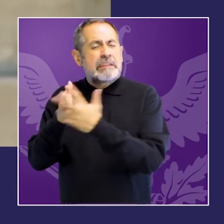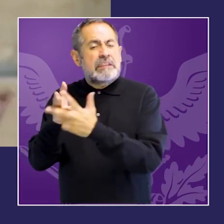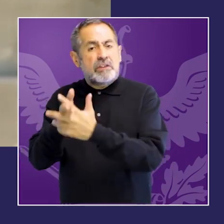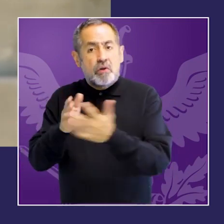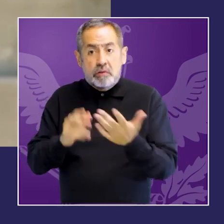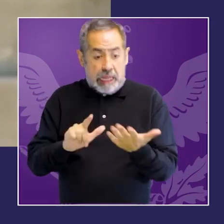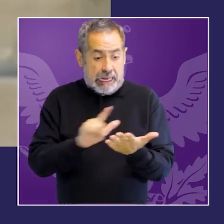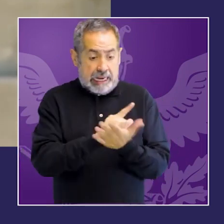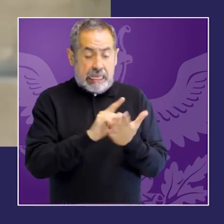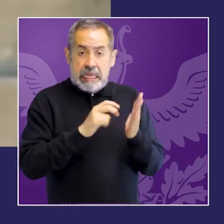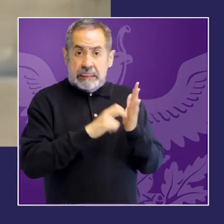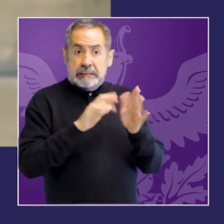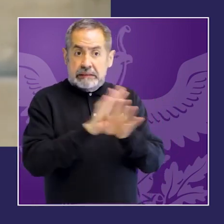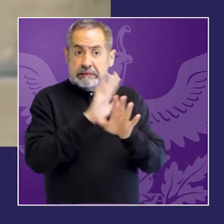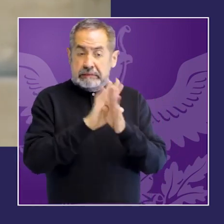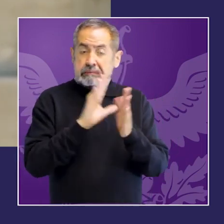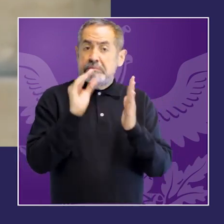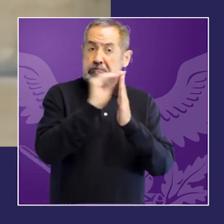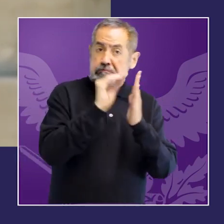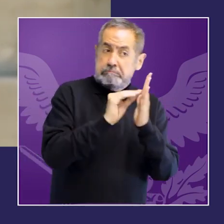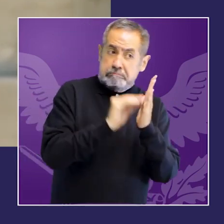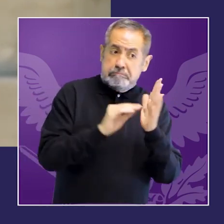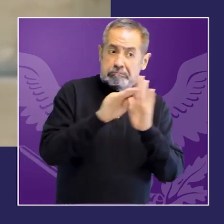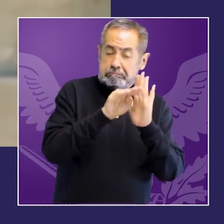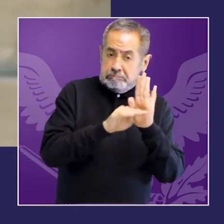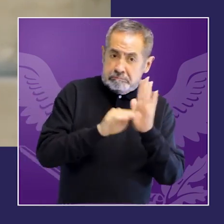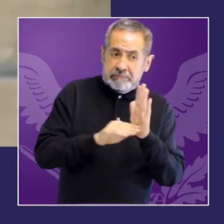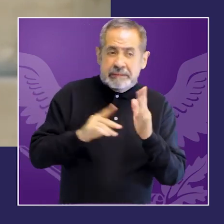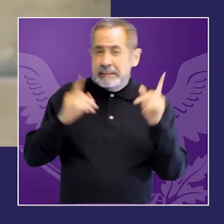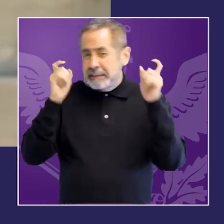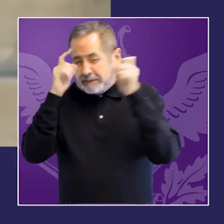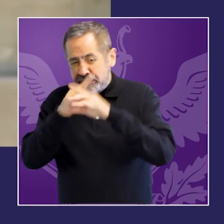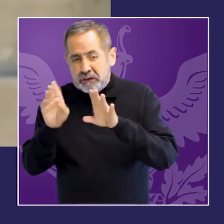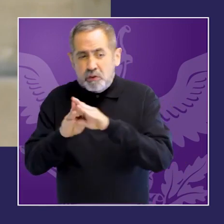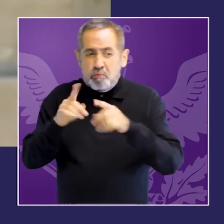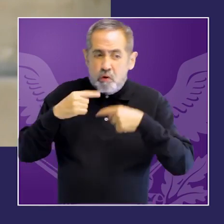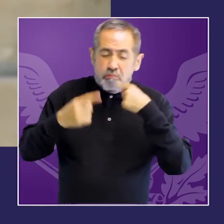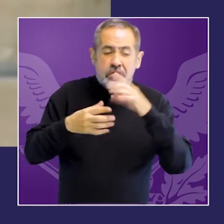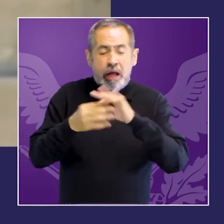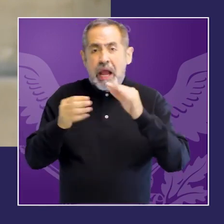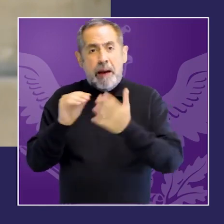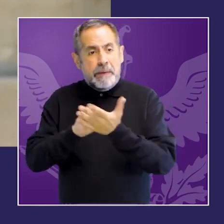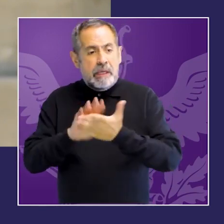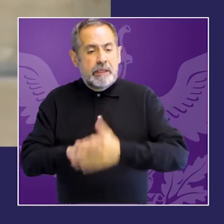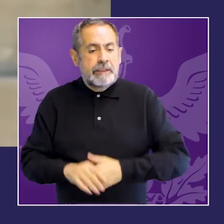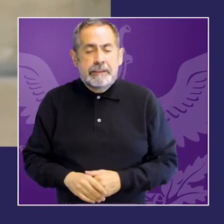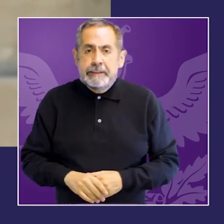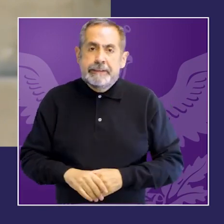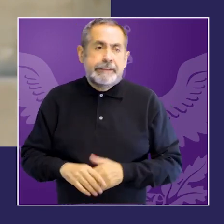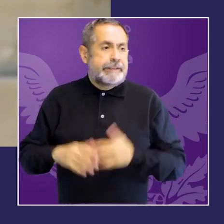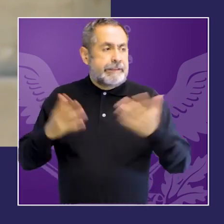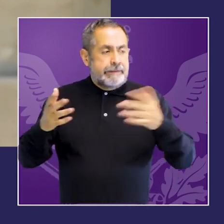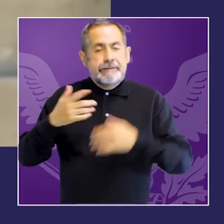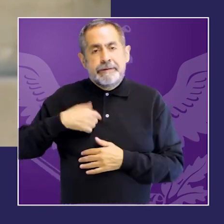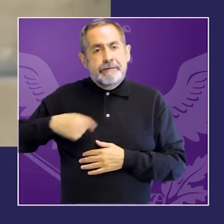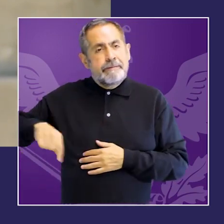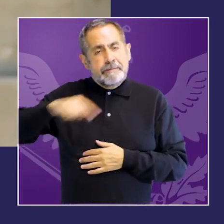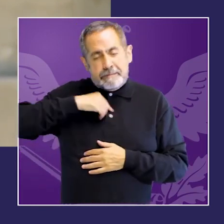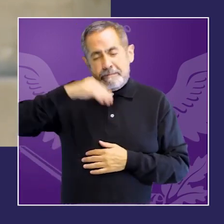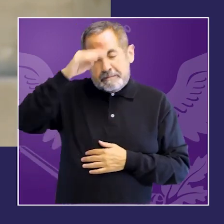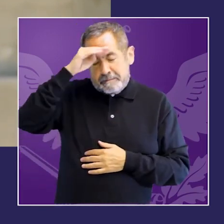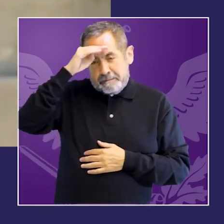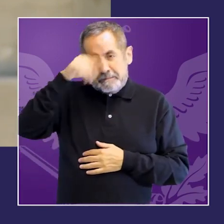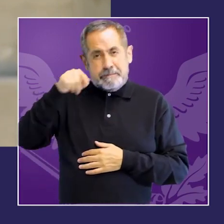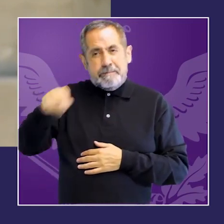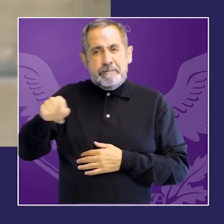esas objeciones encuentran hoy su reflejo en las dificultades para su interpretación y aplicación para casos concretos.